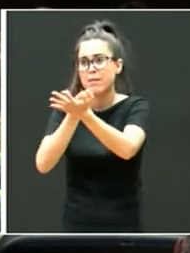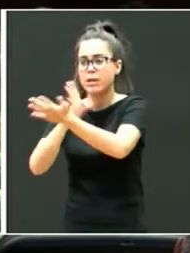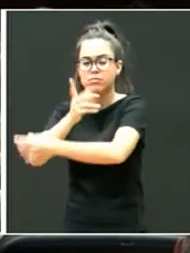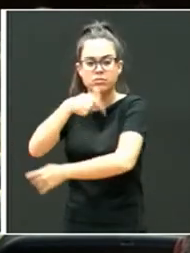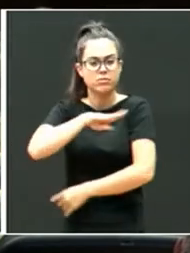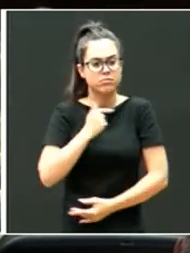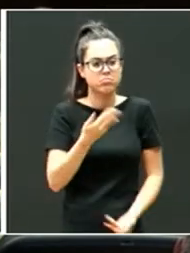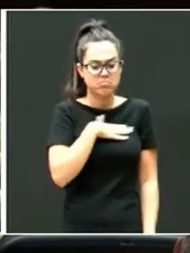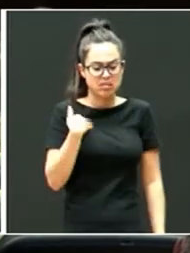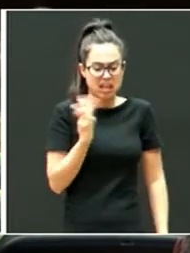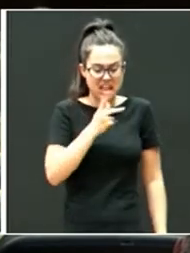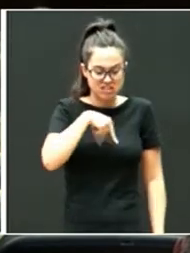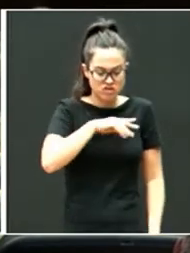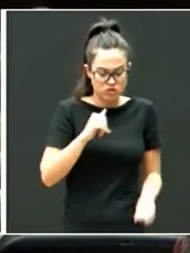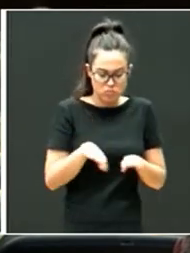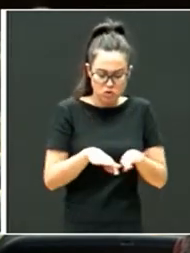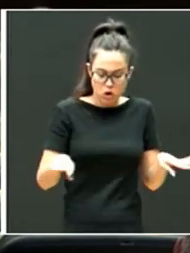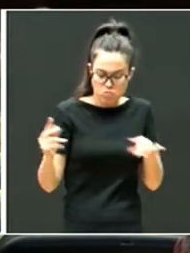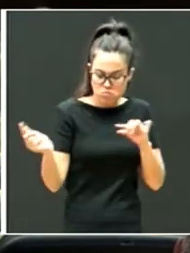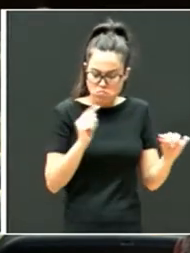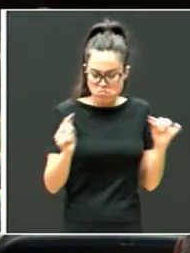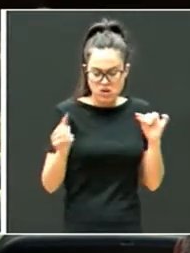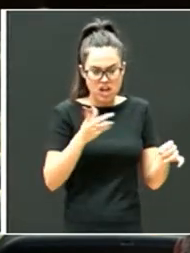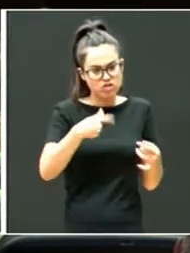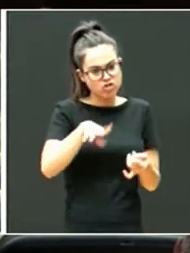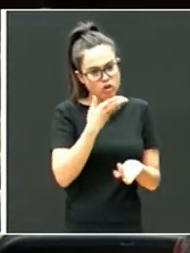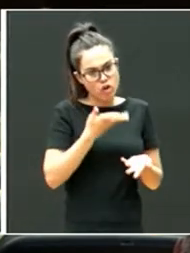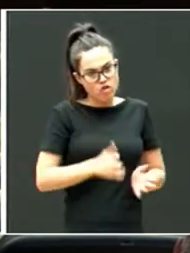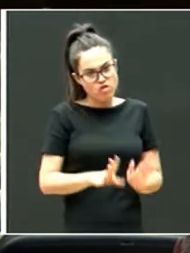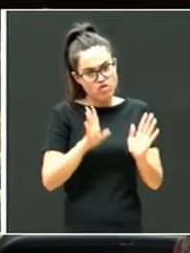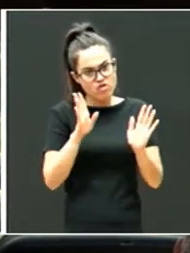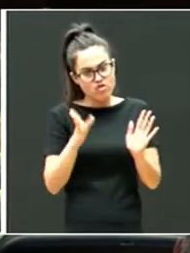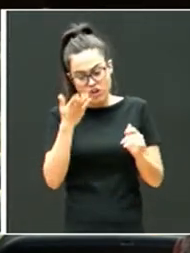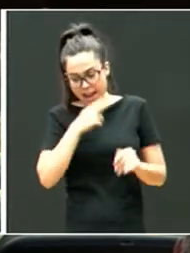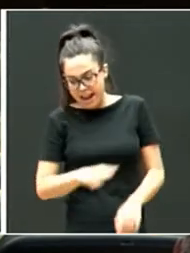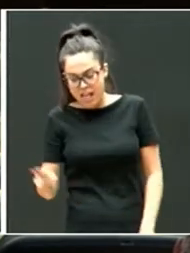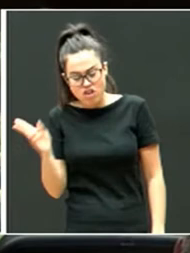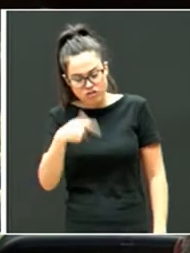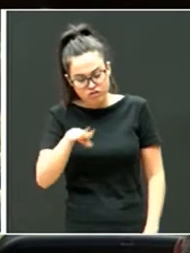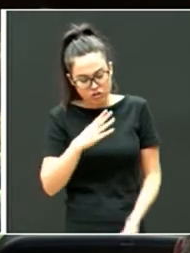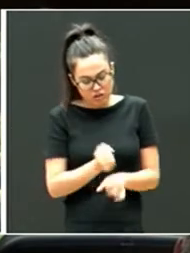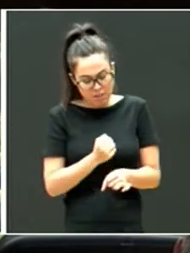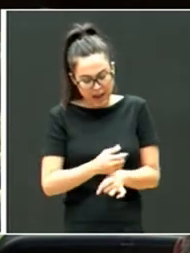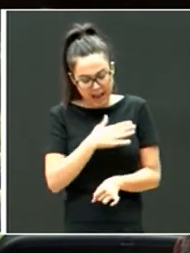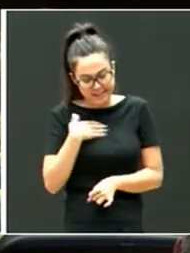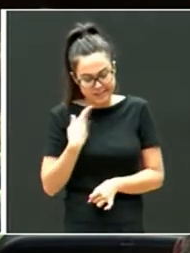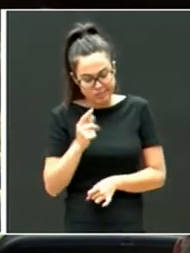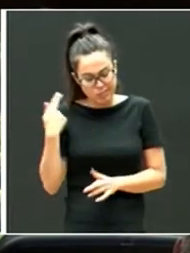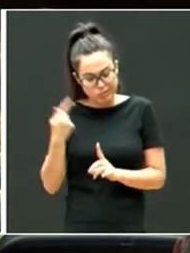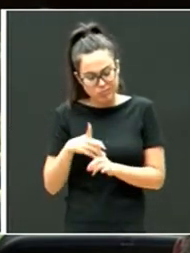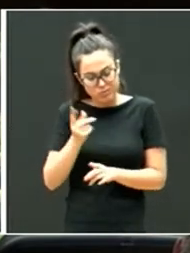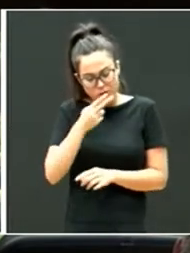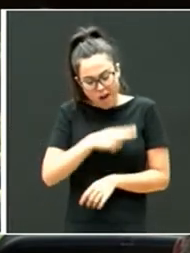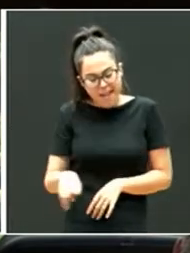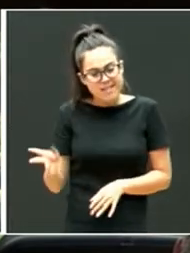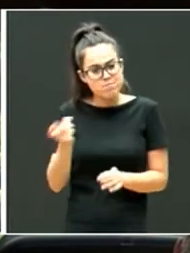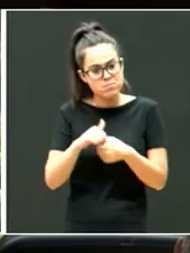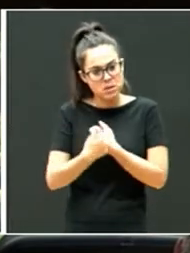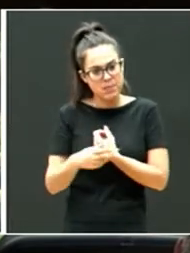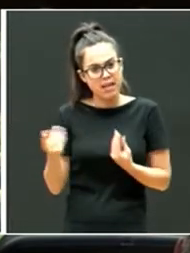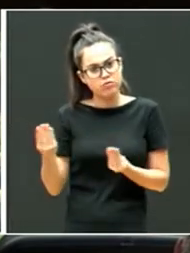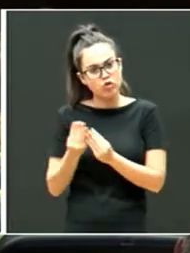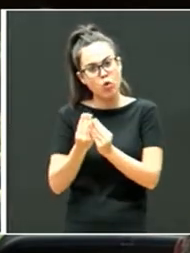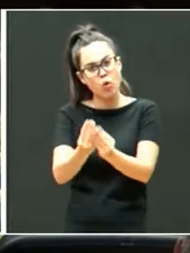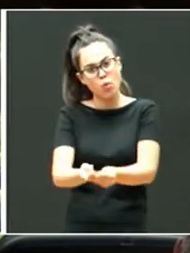con ellos, que queríamos hacer una mesa redonda, que queríamos trabajar y empezar a comentarle todas estas cosas, pero para hacer algo en conjunto